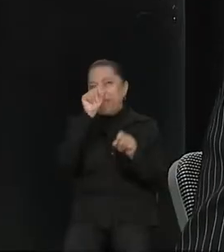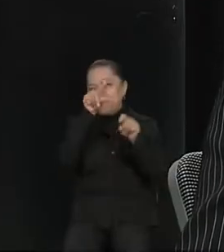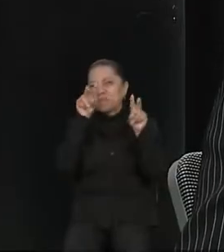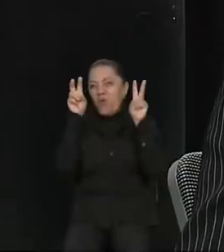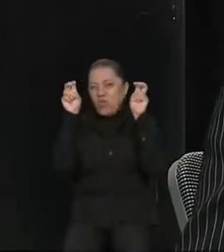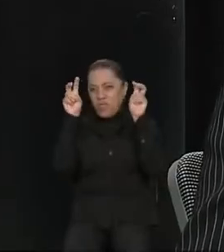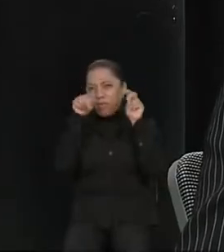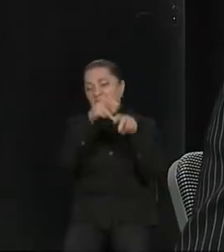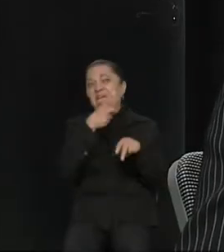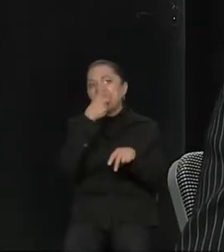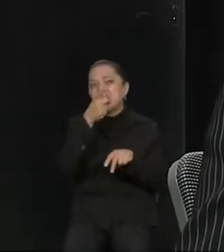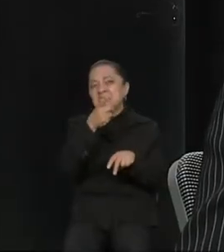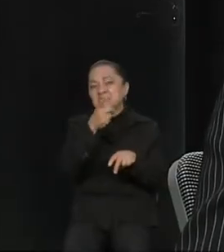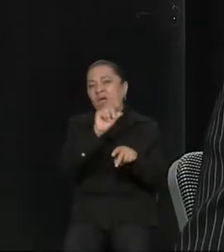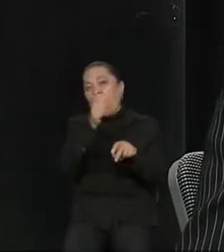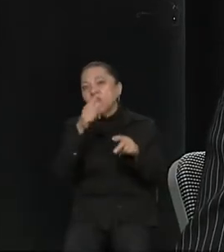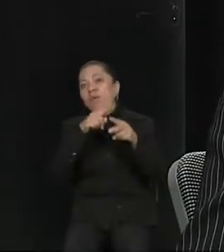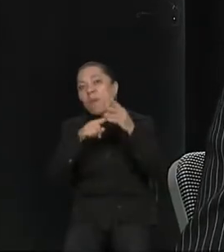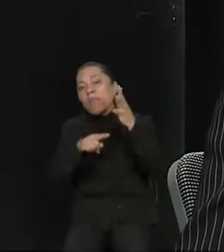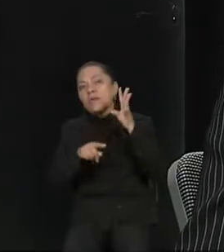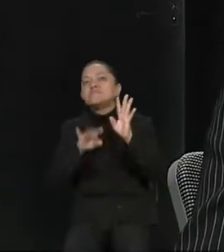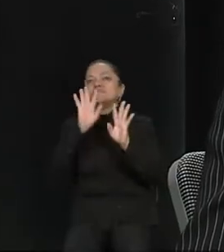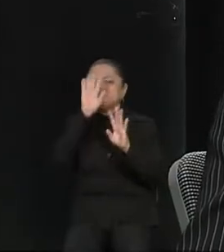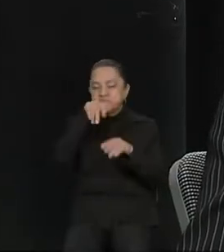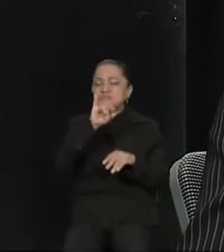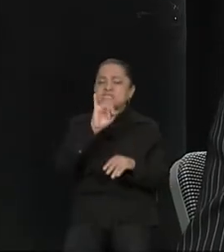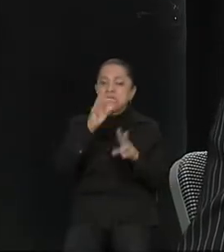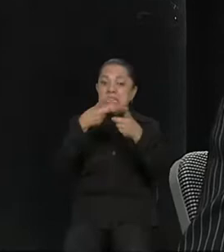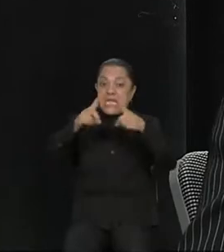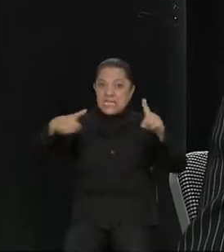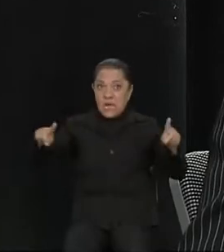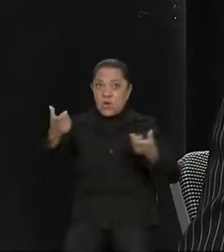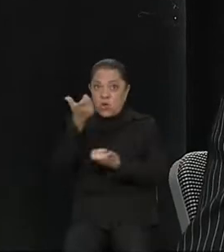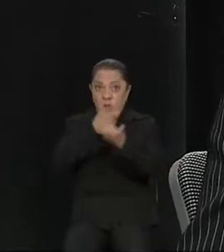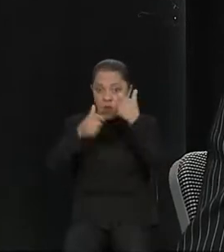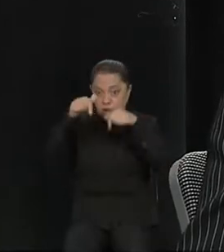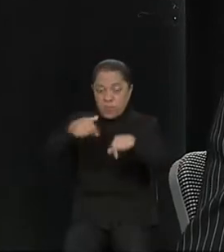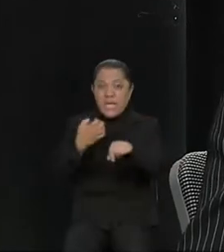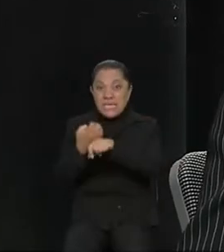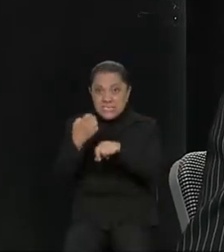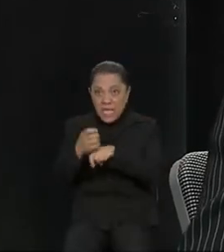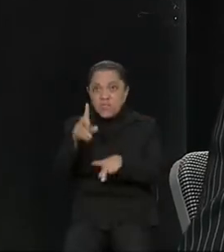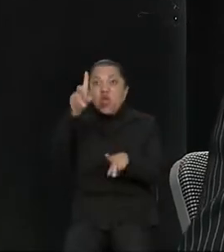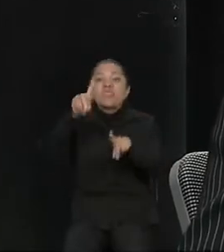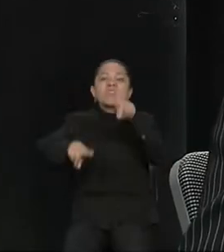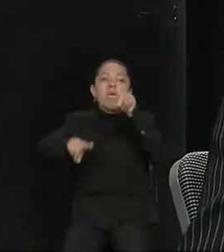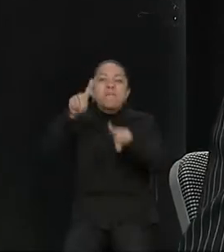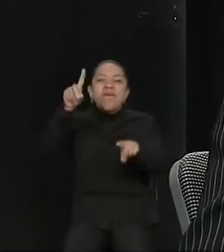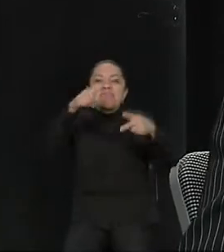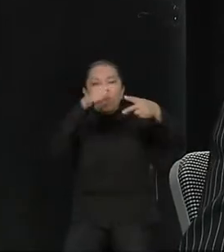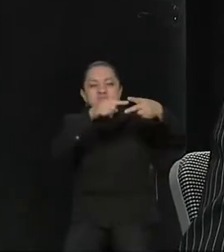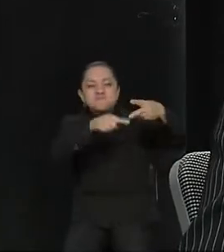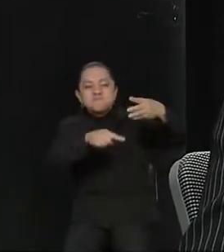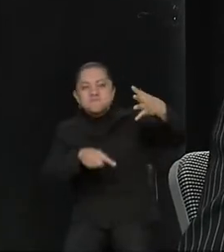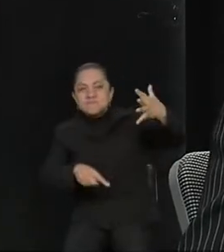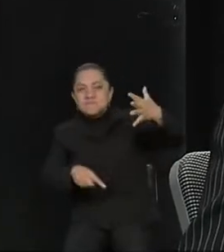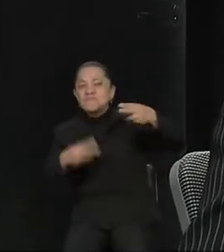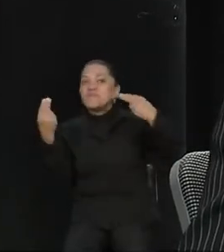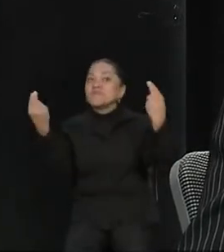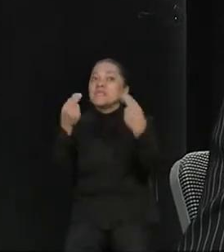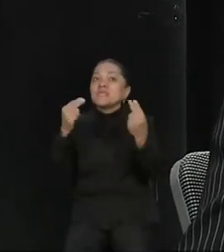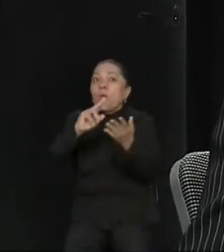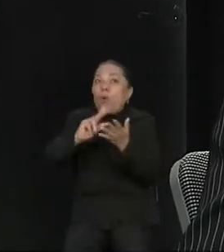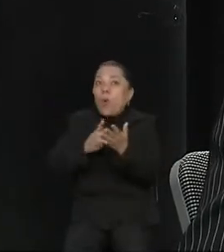Claro que sí. El desarrollo económico en nuestro Estado depende de muchos factores. Necesitamos reactivar una deuda